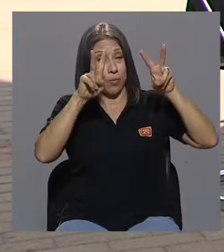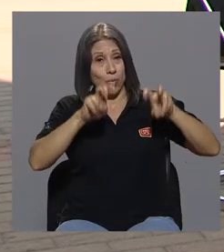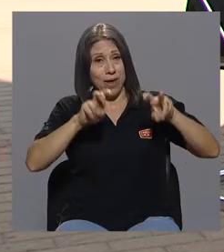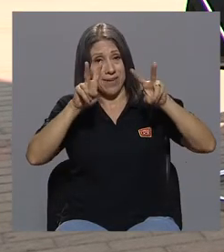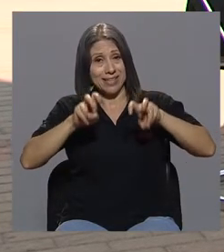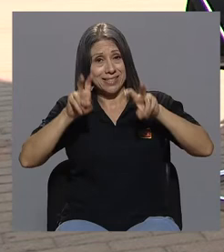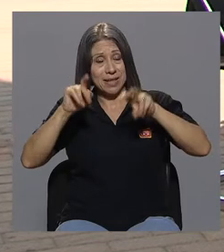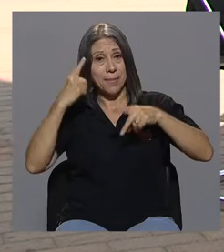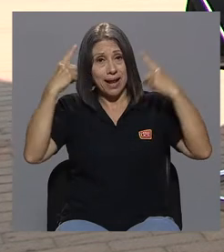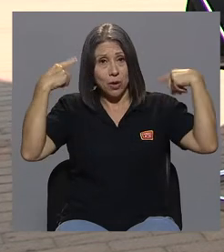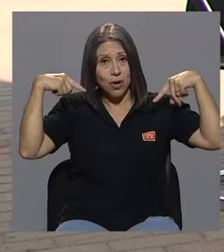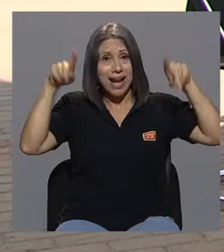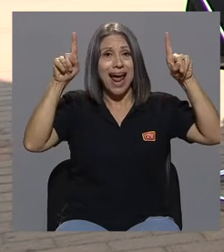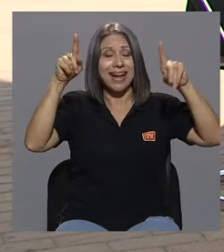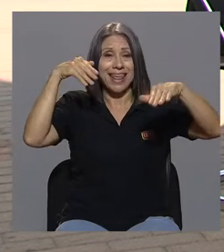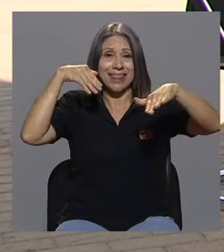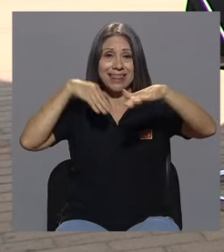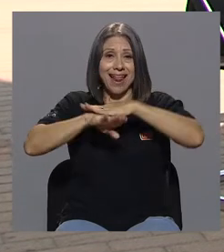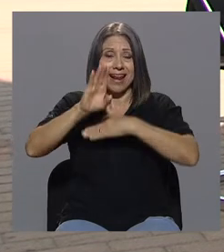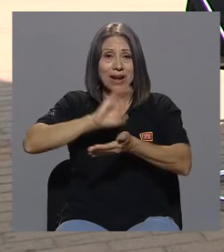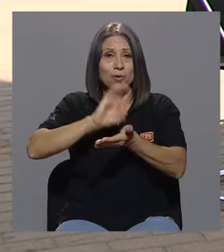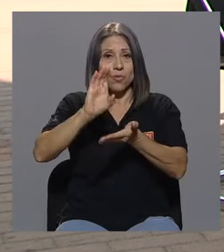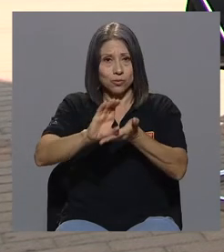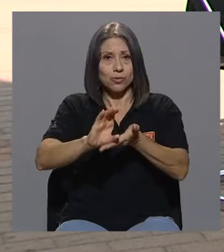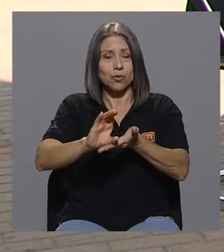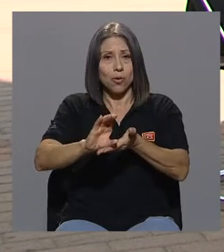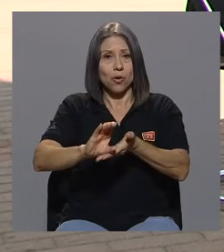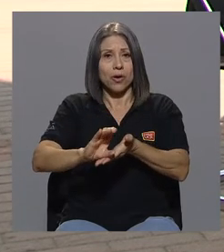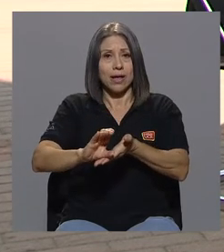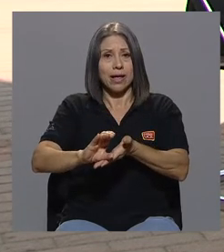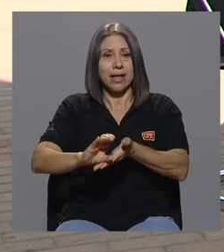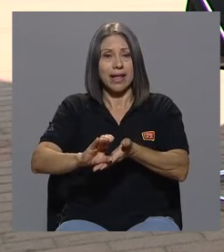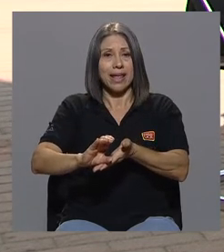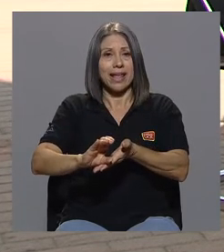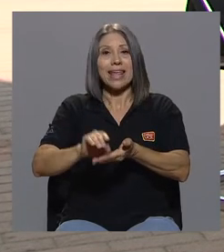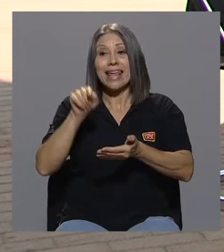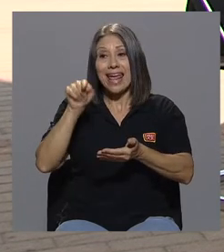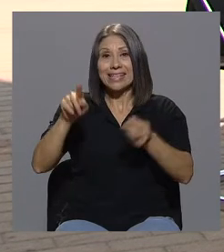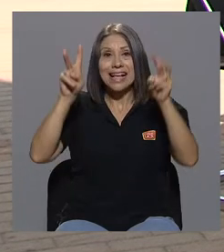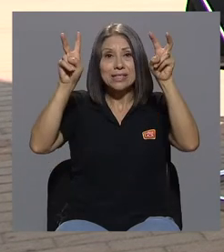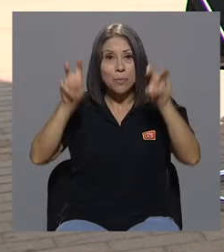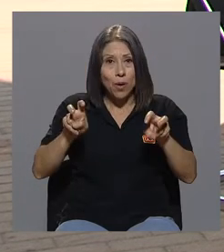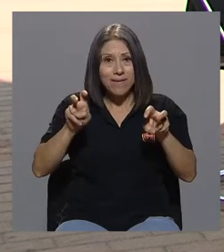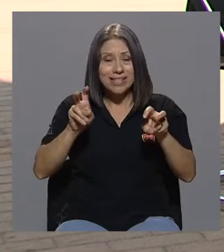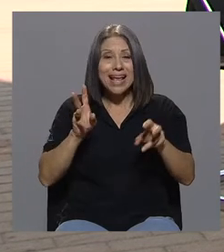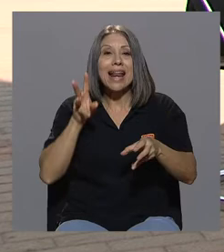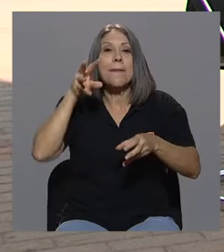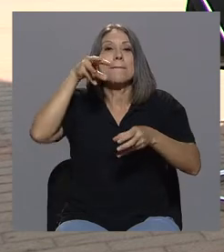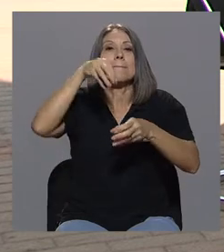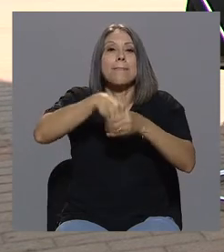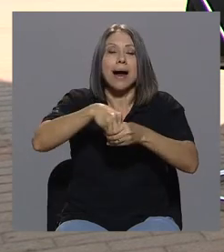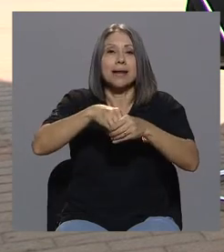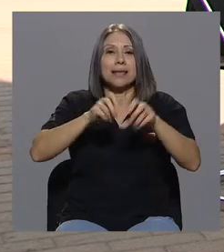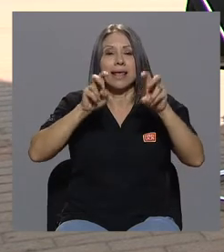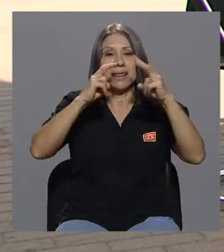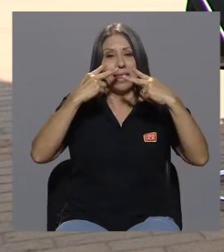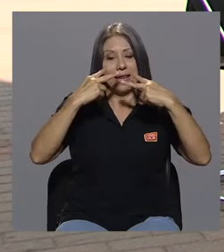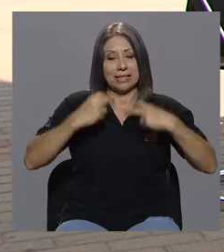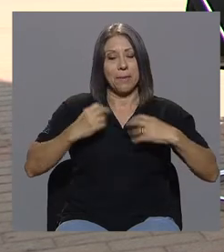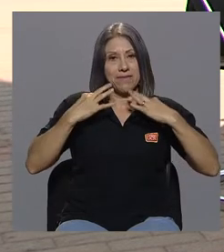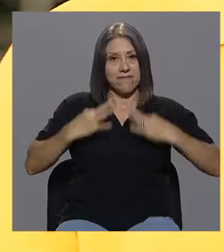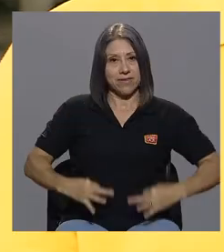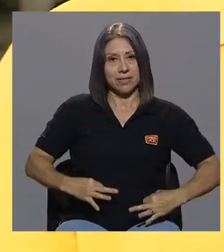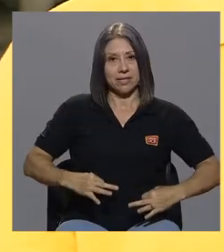lograr entrar a hacer el curso, que eran parte del examen físico que tenía que hacerse en el hospital,